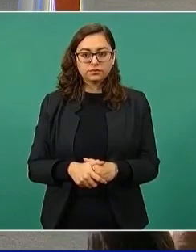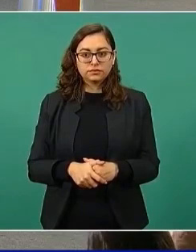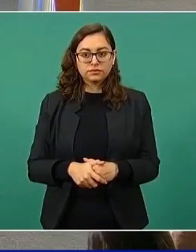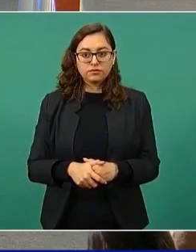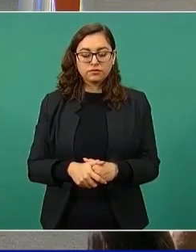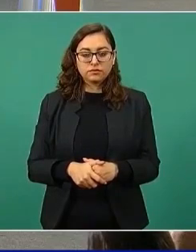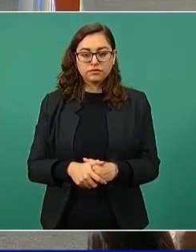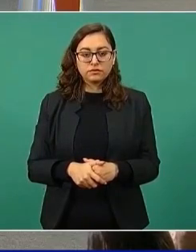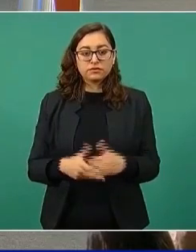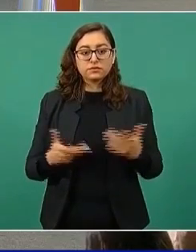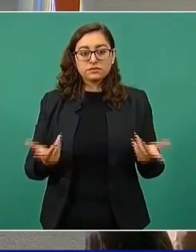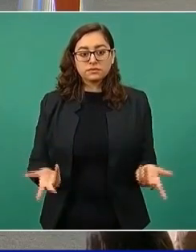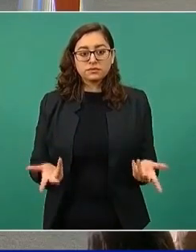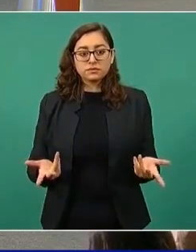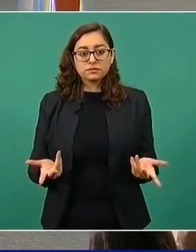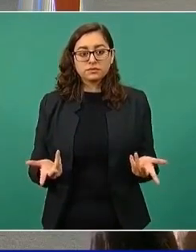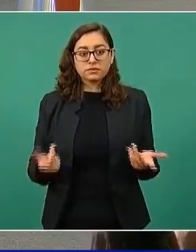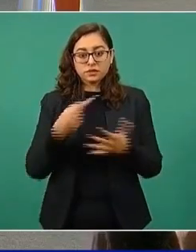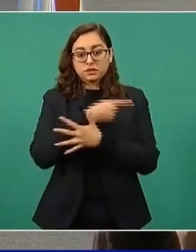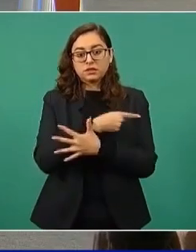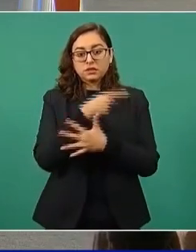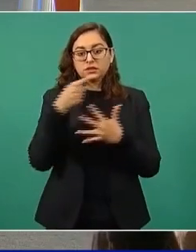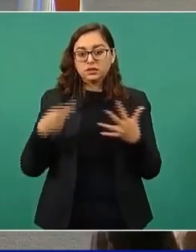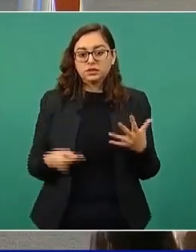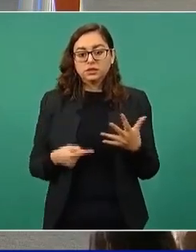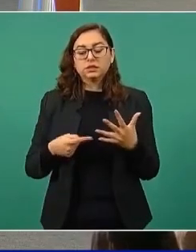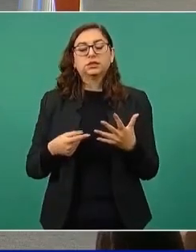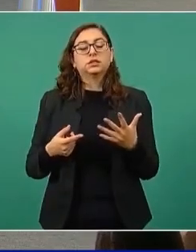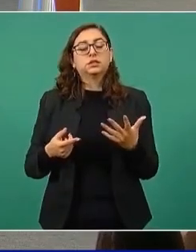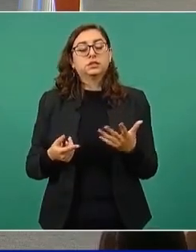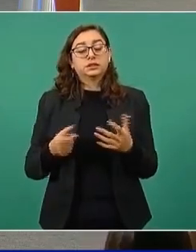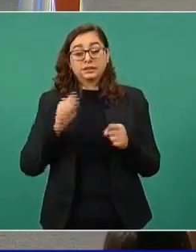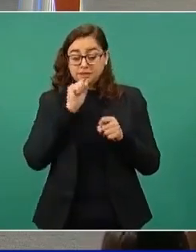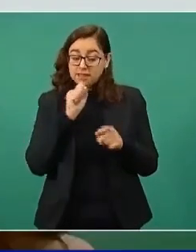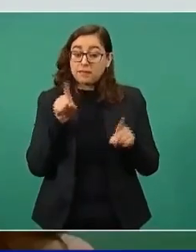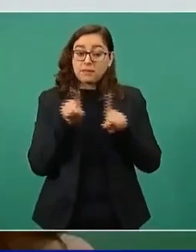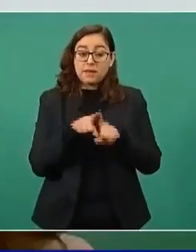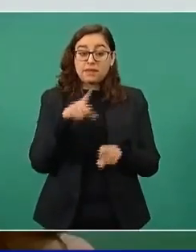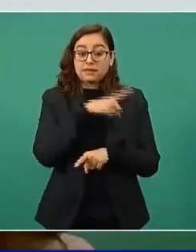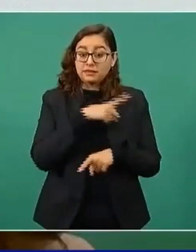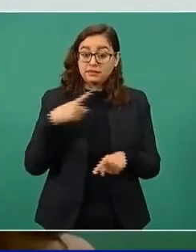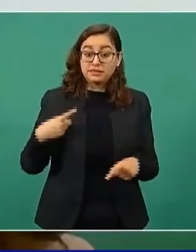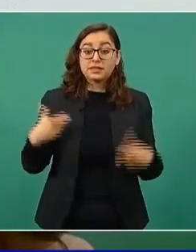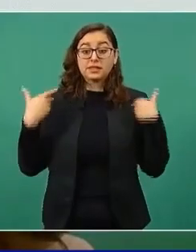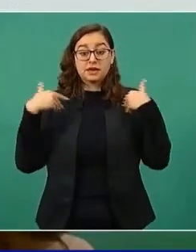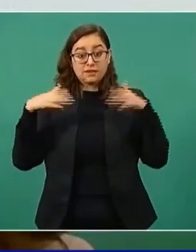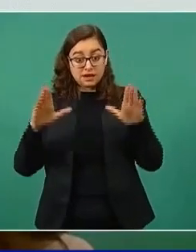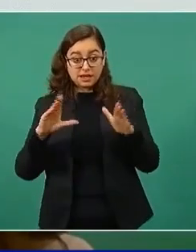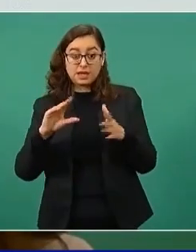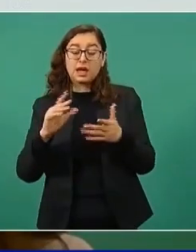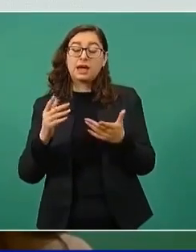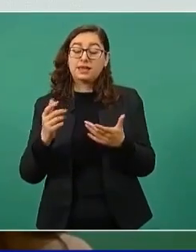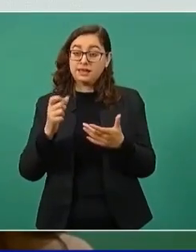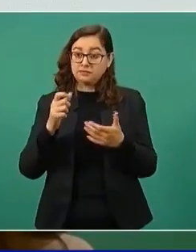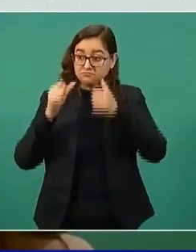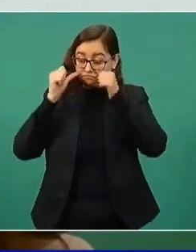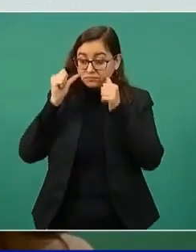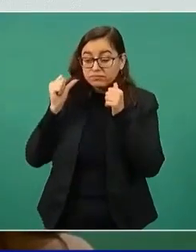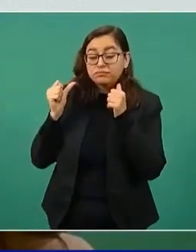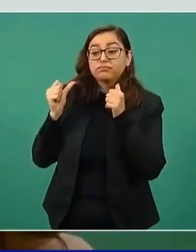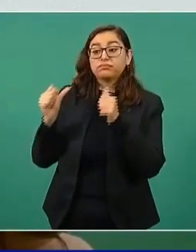A las medidas señaladas agrego, señor presidente Biden, otra que consideramos muy eficaz,